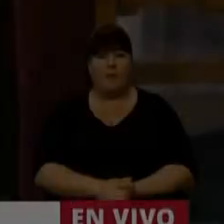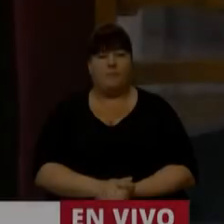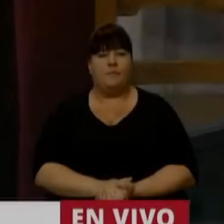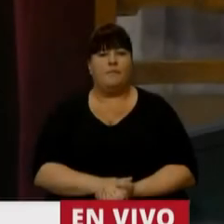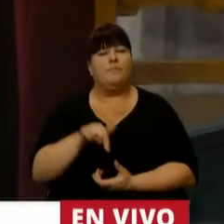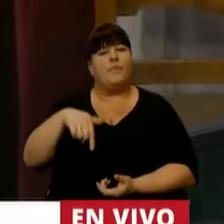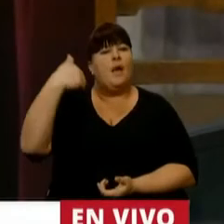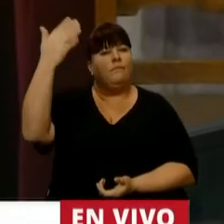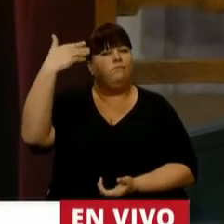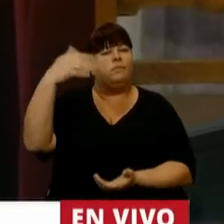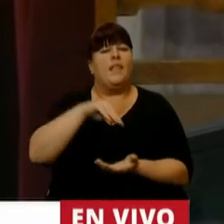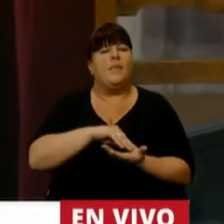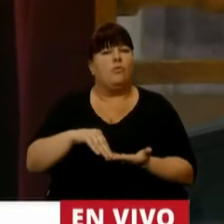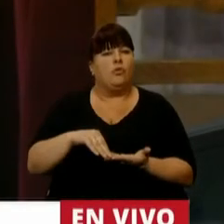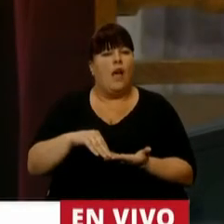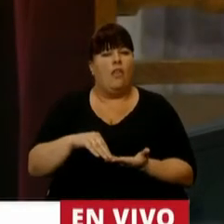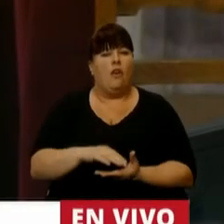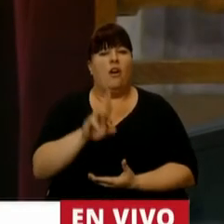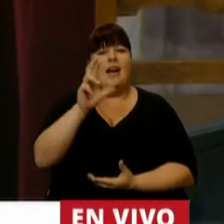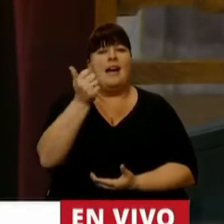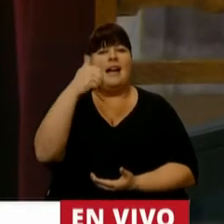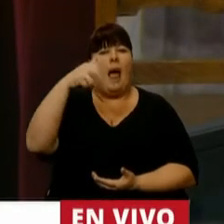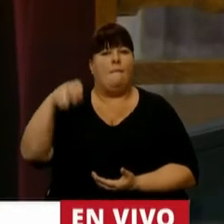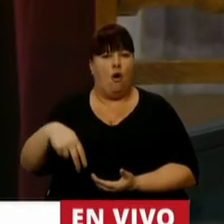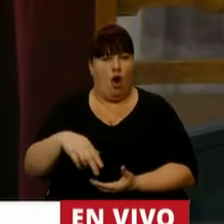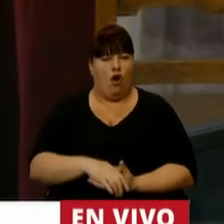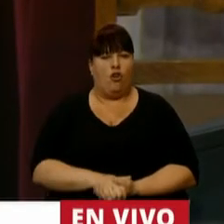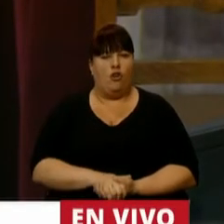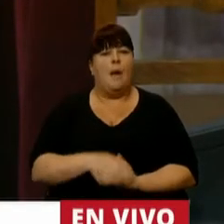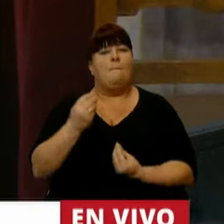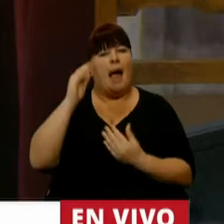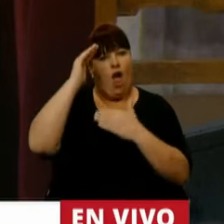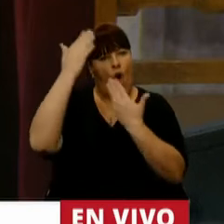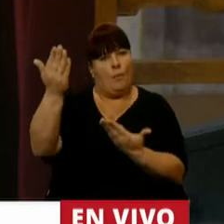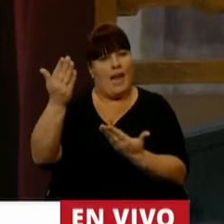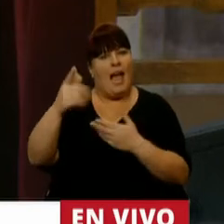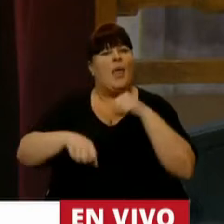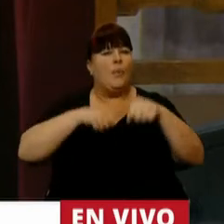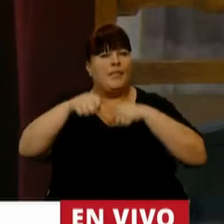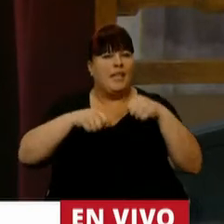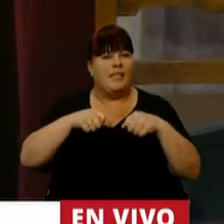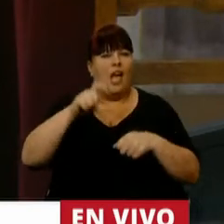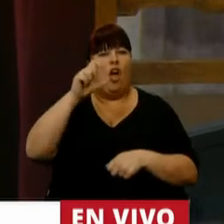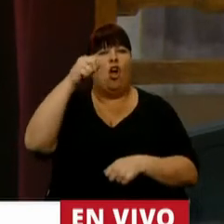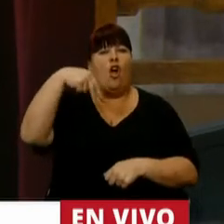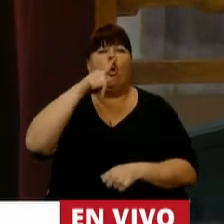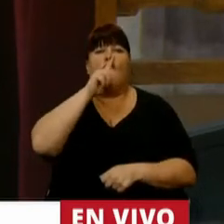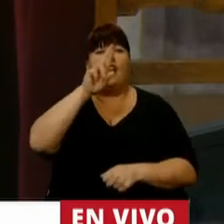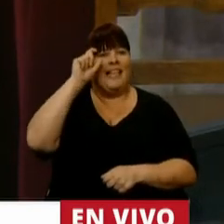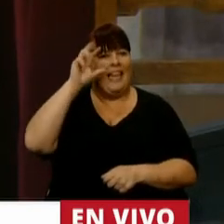Tiene la palabra el diputado José Luis Ramón, a los efectos de rendir un homenaje al ciclista Ernesto Contreras.